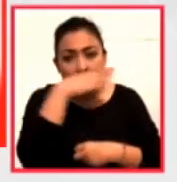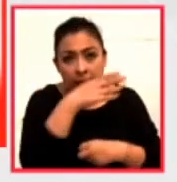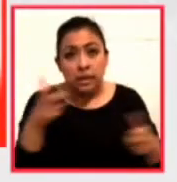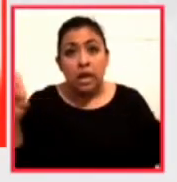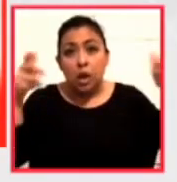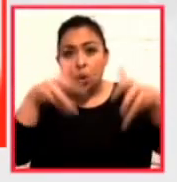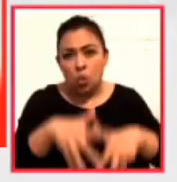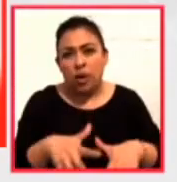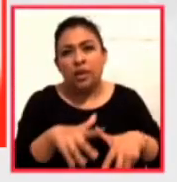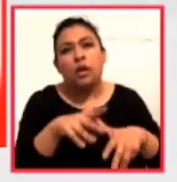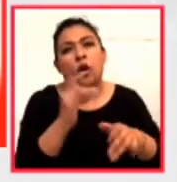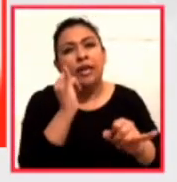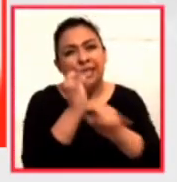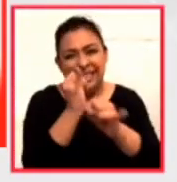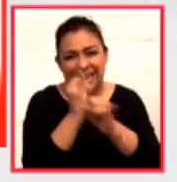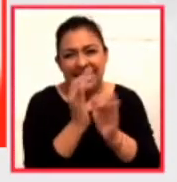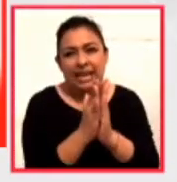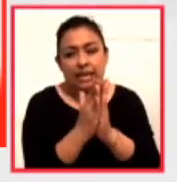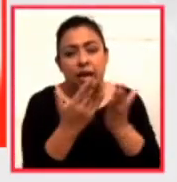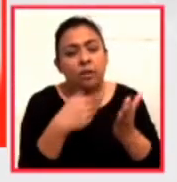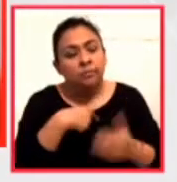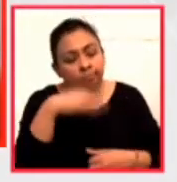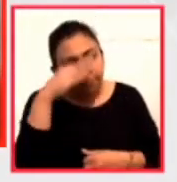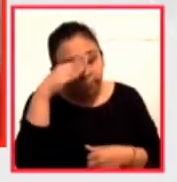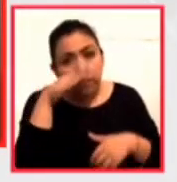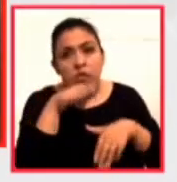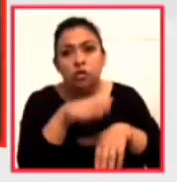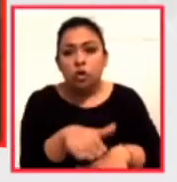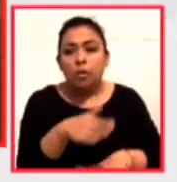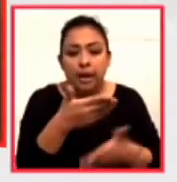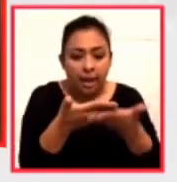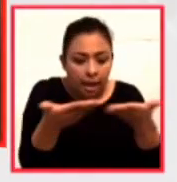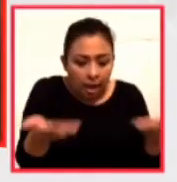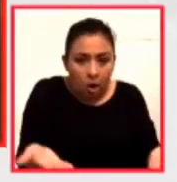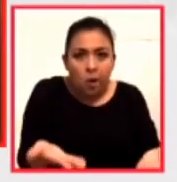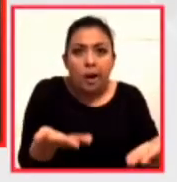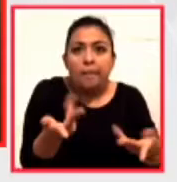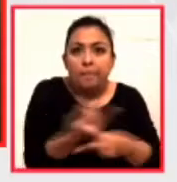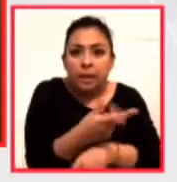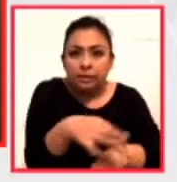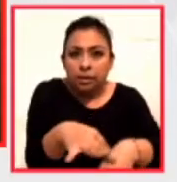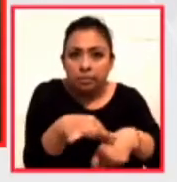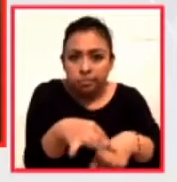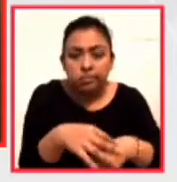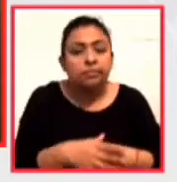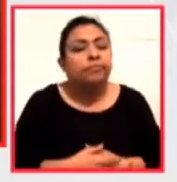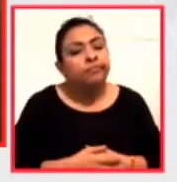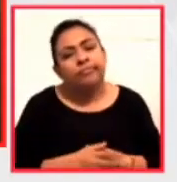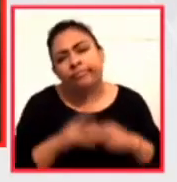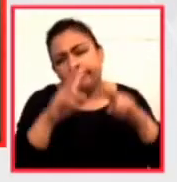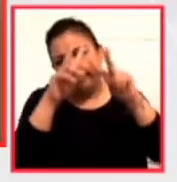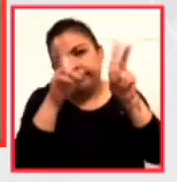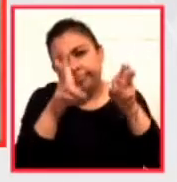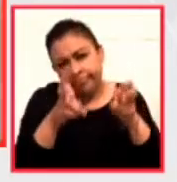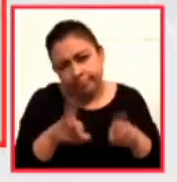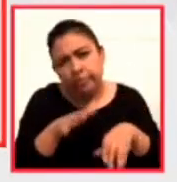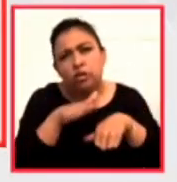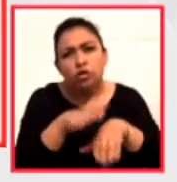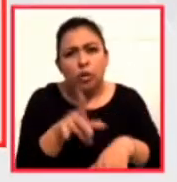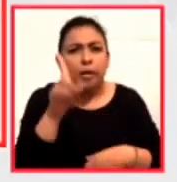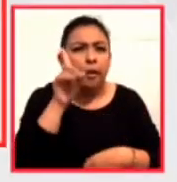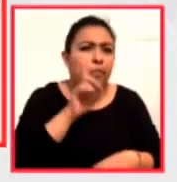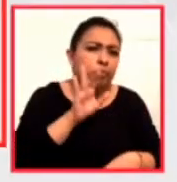Literario tiene el propósito de reflexionar sobre nuestro presente. Desde luego todos los temas que tienen que ver con feminismo,